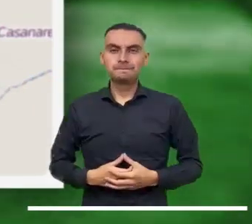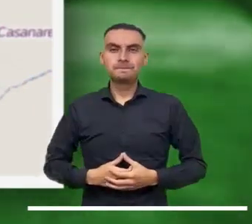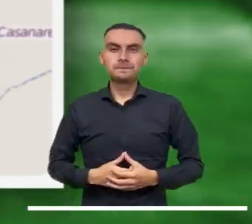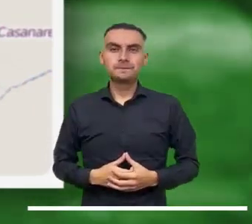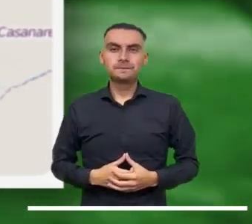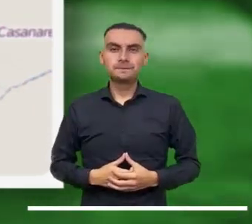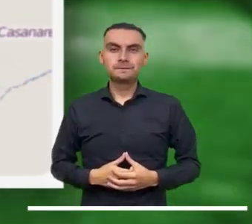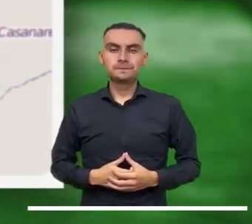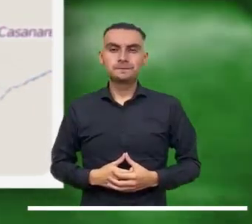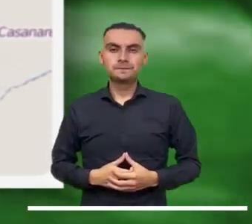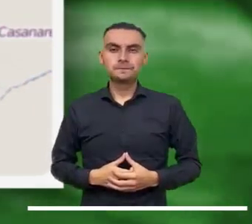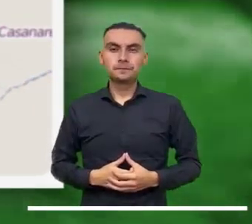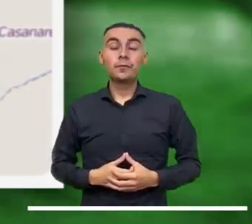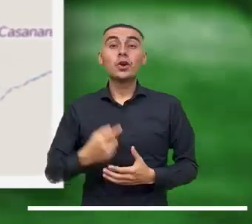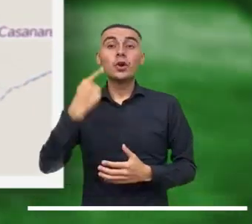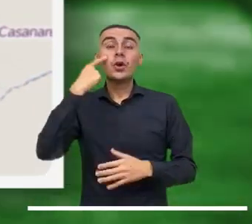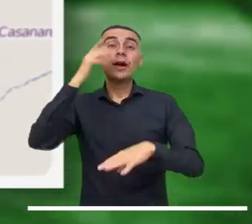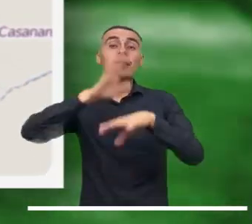Santa Bárbara, Santander.